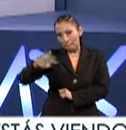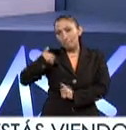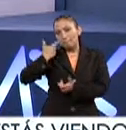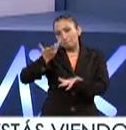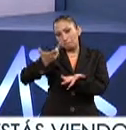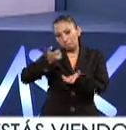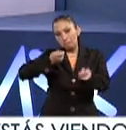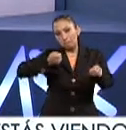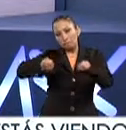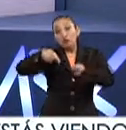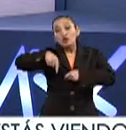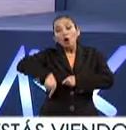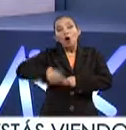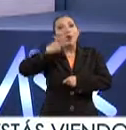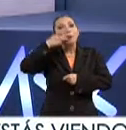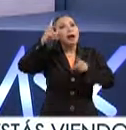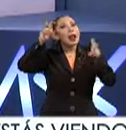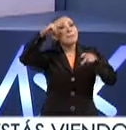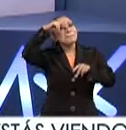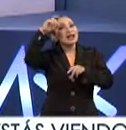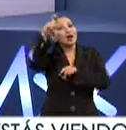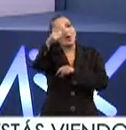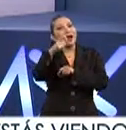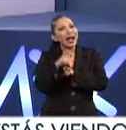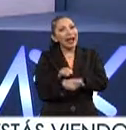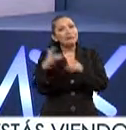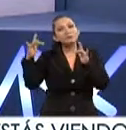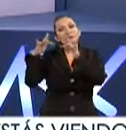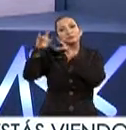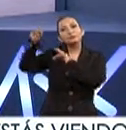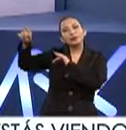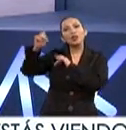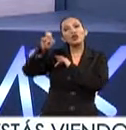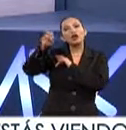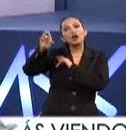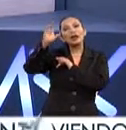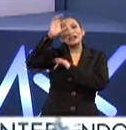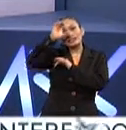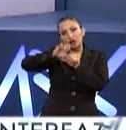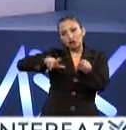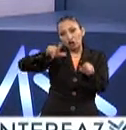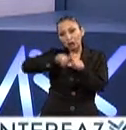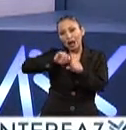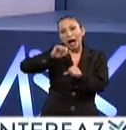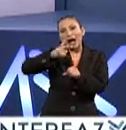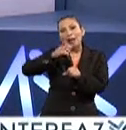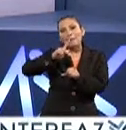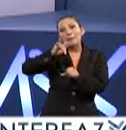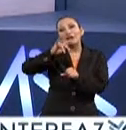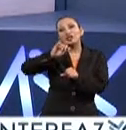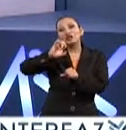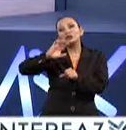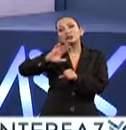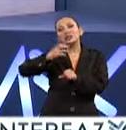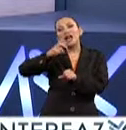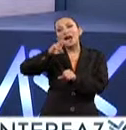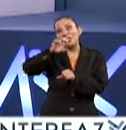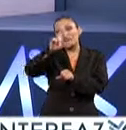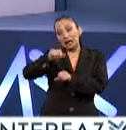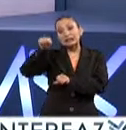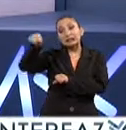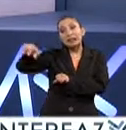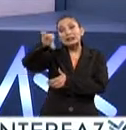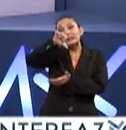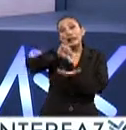Pública y bueno hoy para hablar de México X nos enlazamos con el doctor en Ciencias Sociales Ángel Patricio Chávez Salumbide